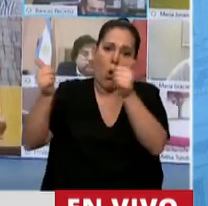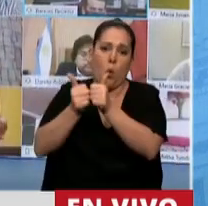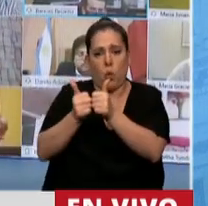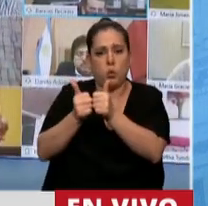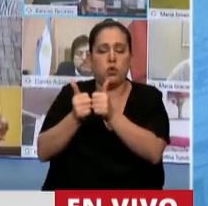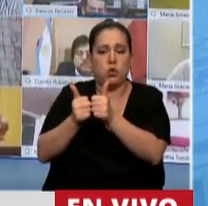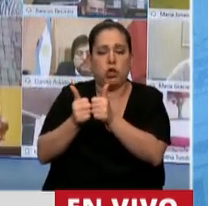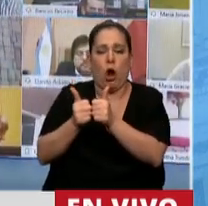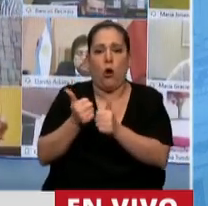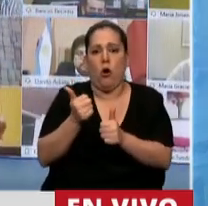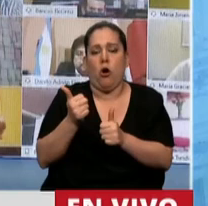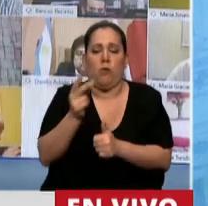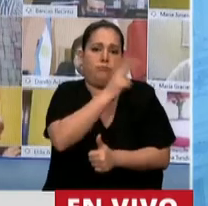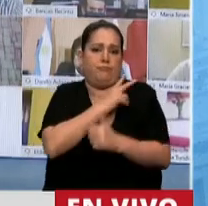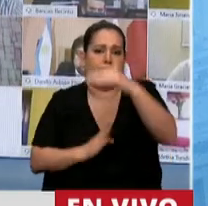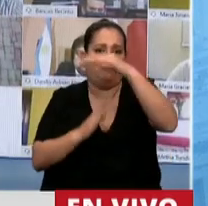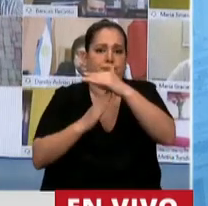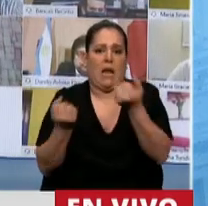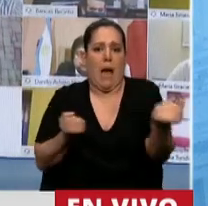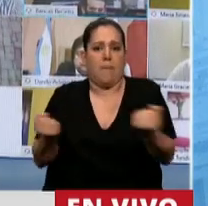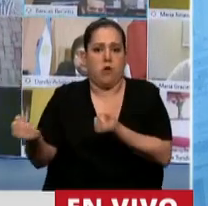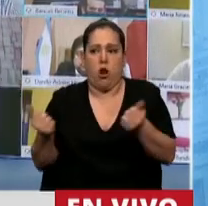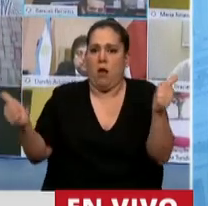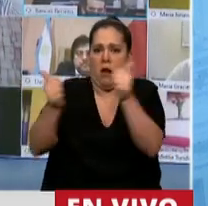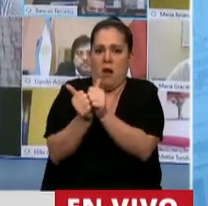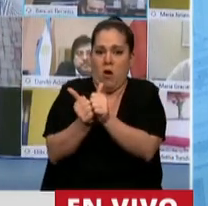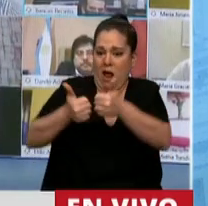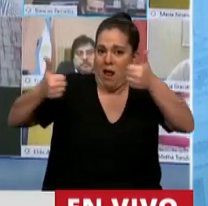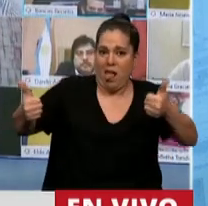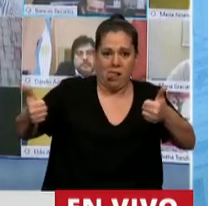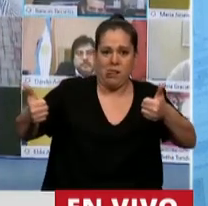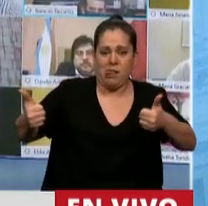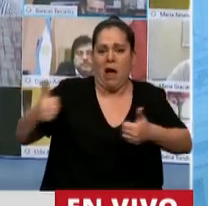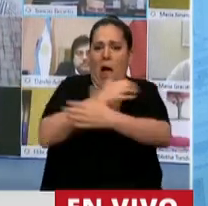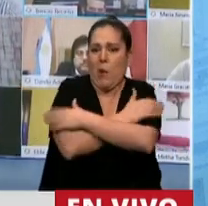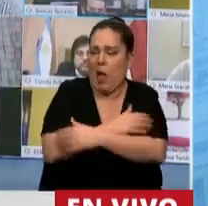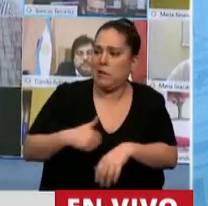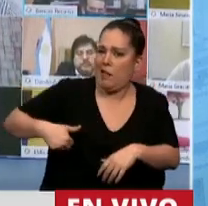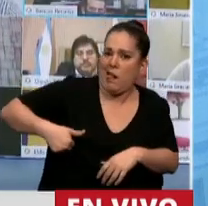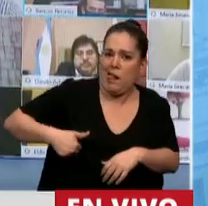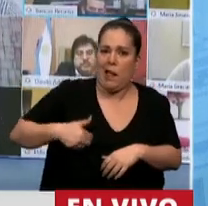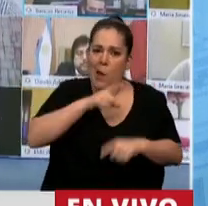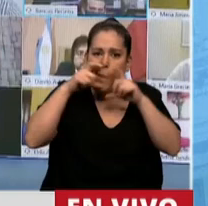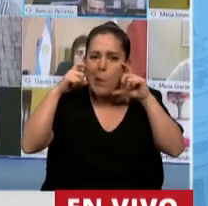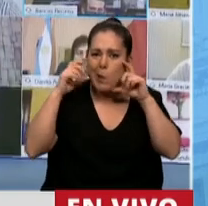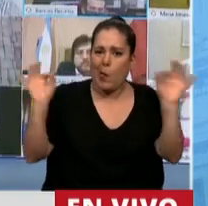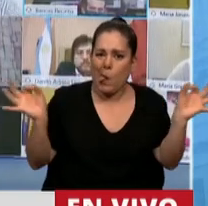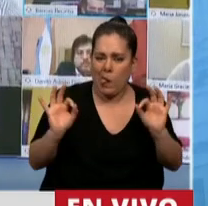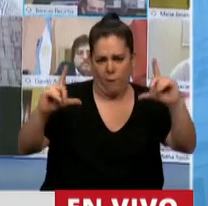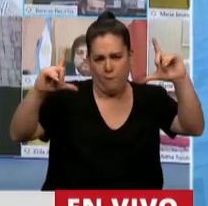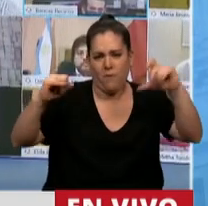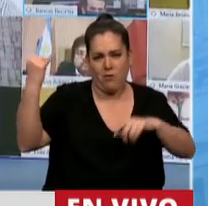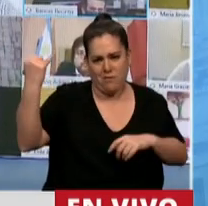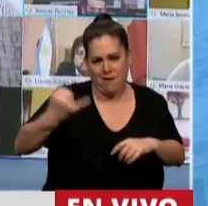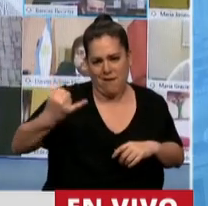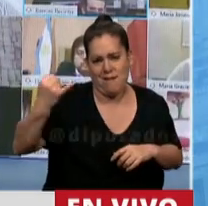camionero y su familia sin aislamiento social, prácticamente abrazado, sin barbijo y sin ningún cuidado porque las imágenes también